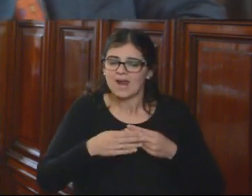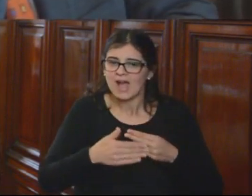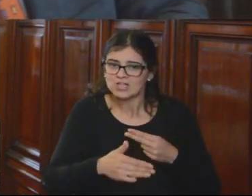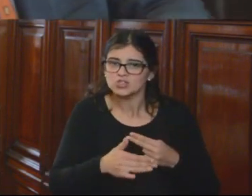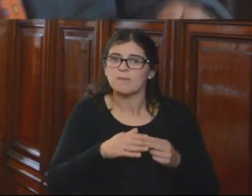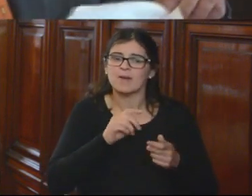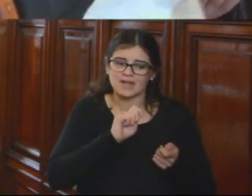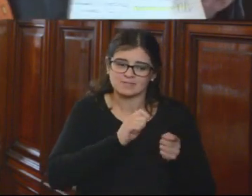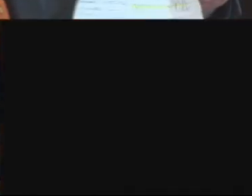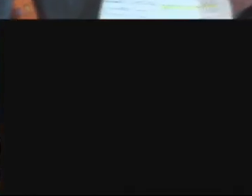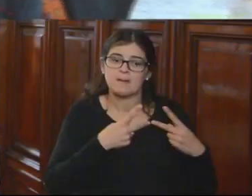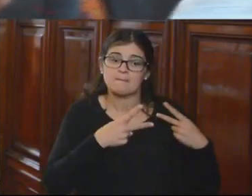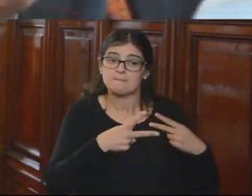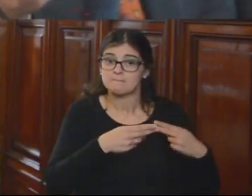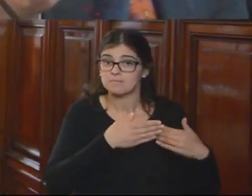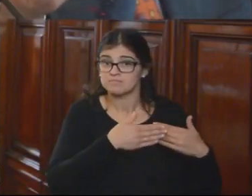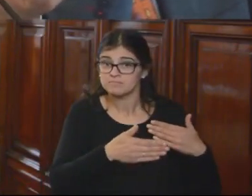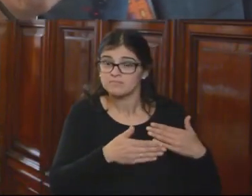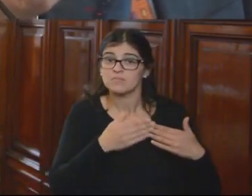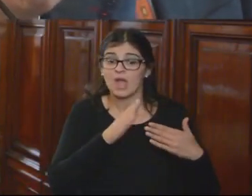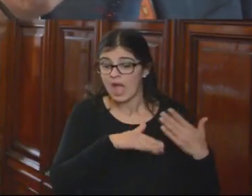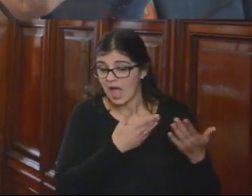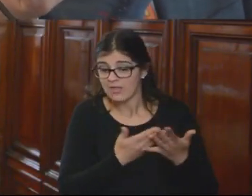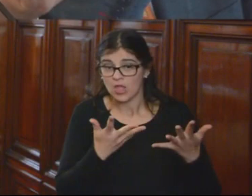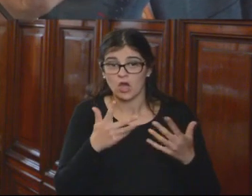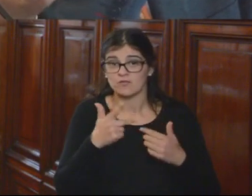el periodo de transición, no se ha cumplido ese plazo hasta la fecha.